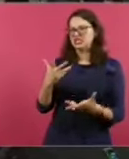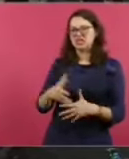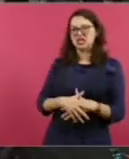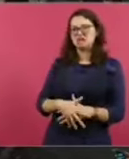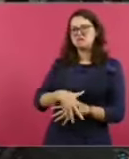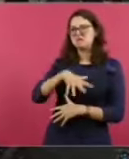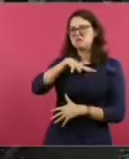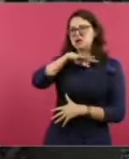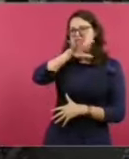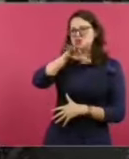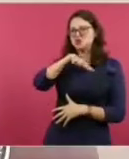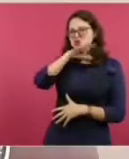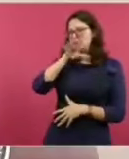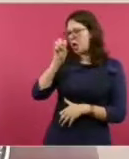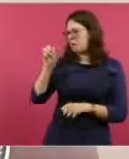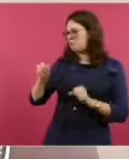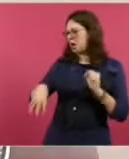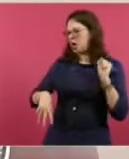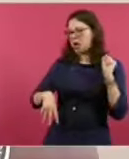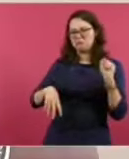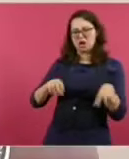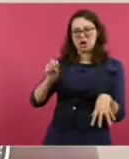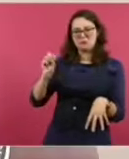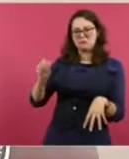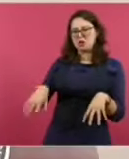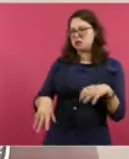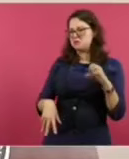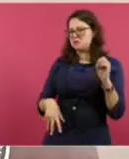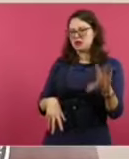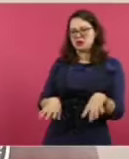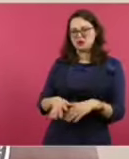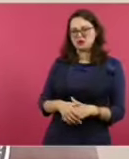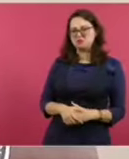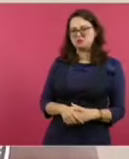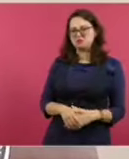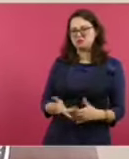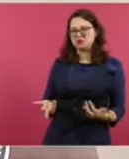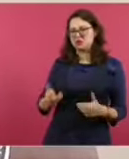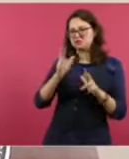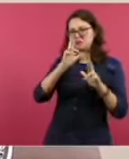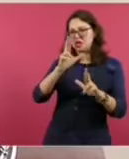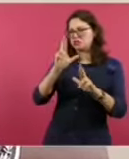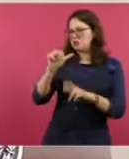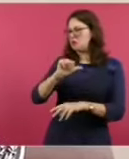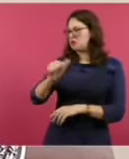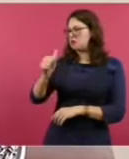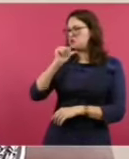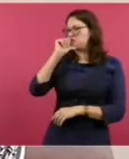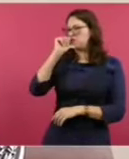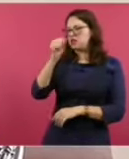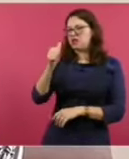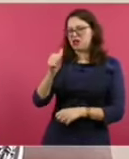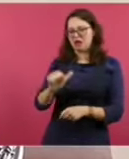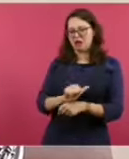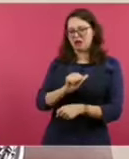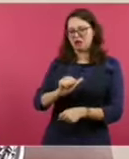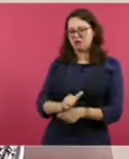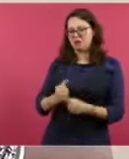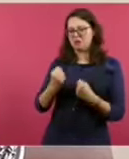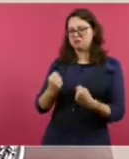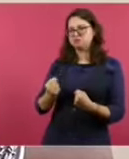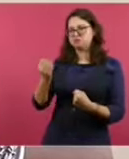nunca ha respetado el derecho ajeno, se pasa a los altos.